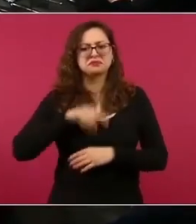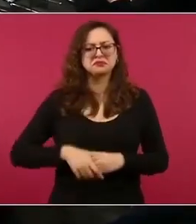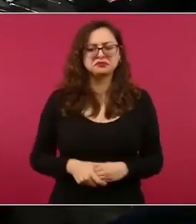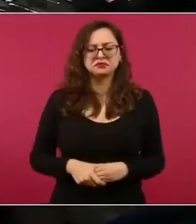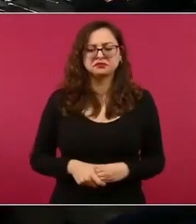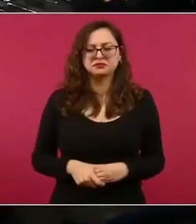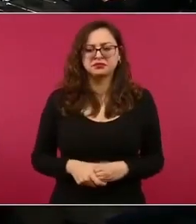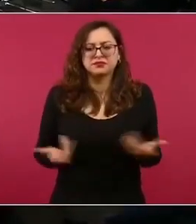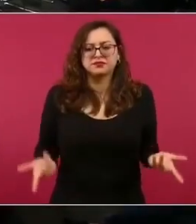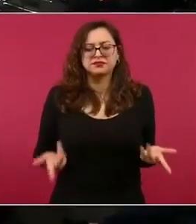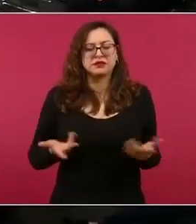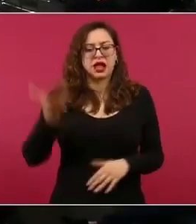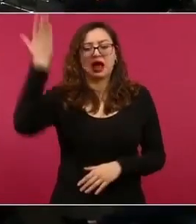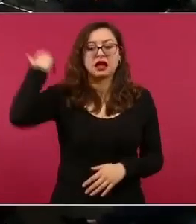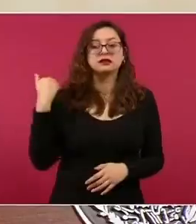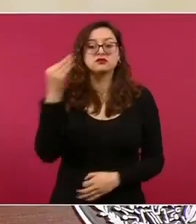se silenciaba todo